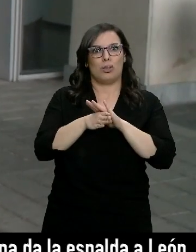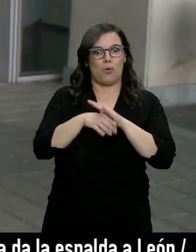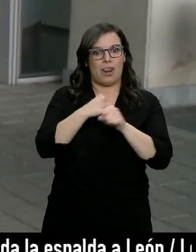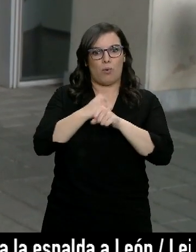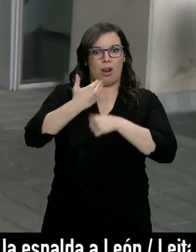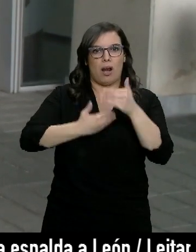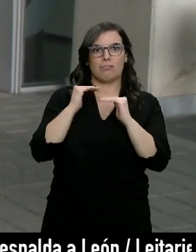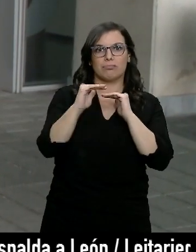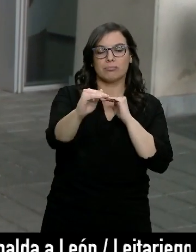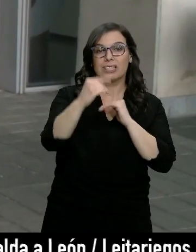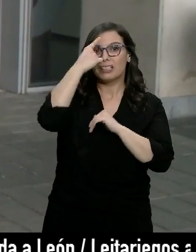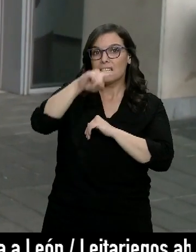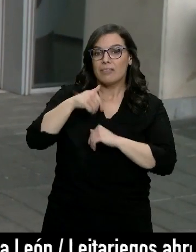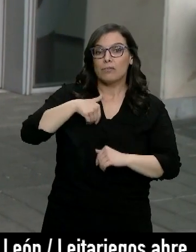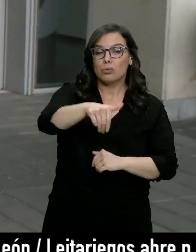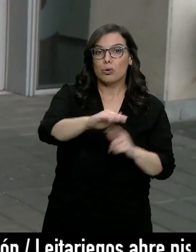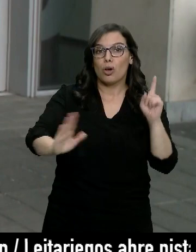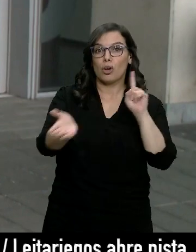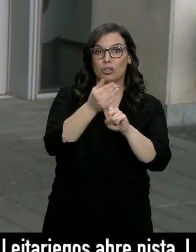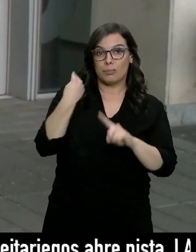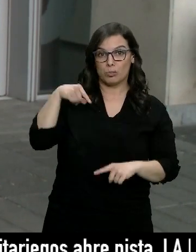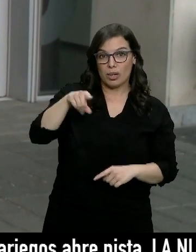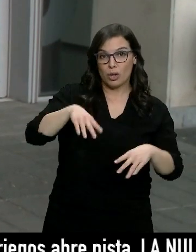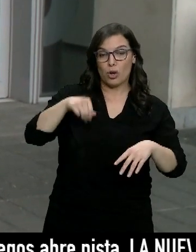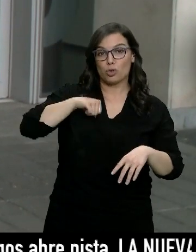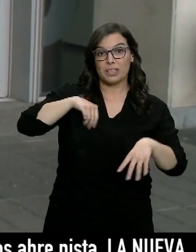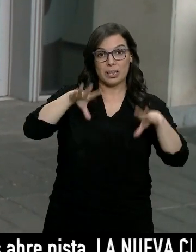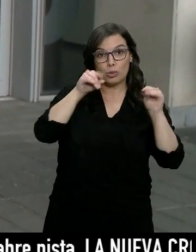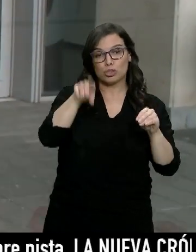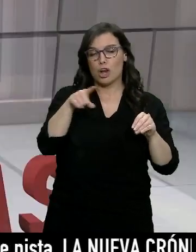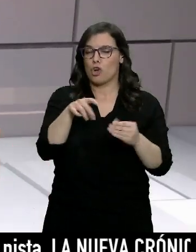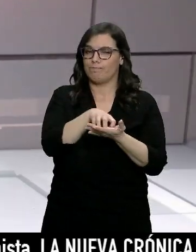no saben si algún día podrán encontrar en el Hospital Universitario de Burgos.